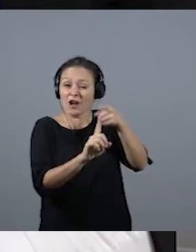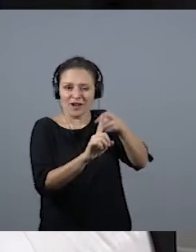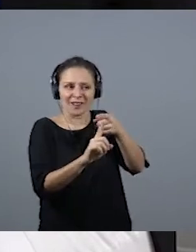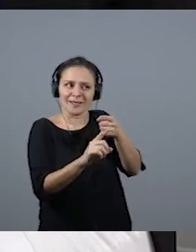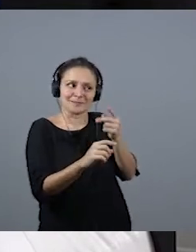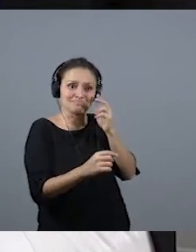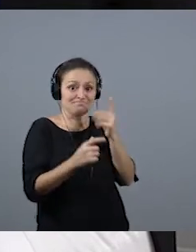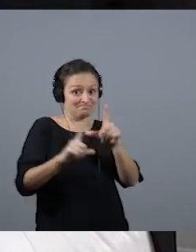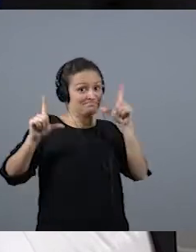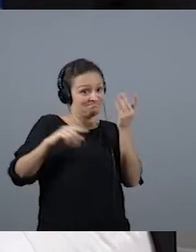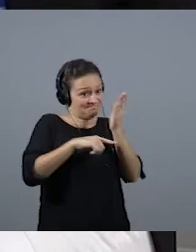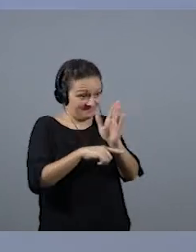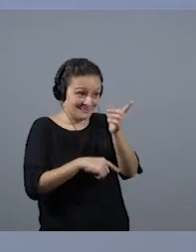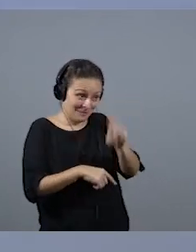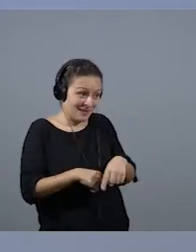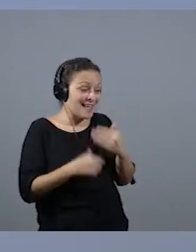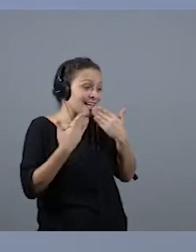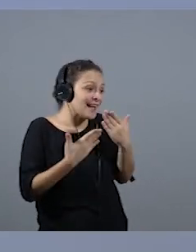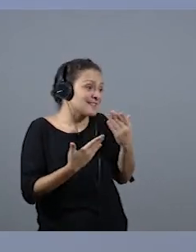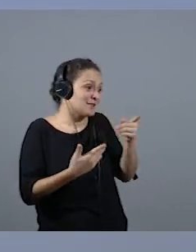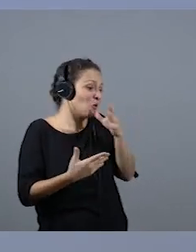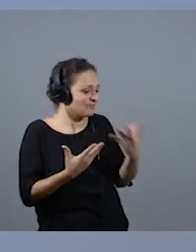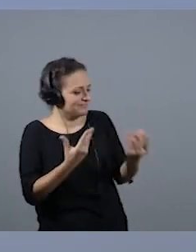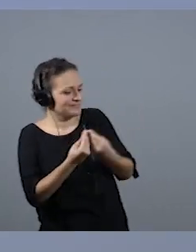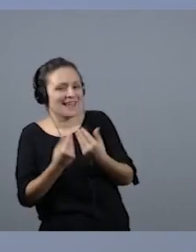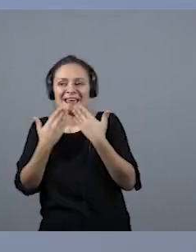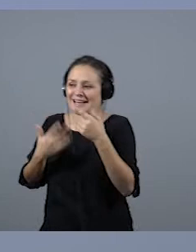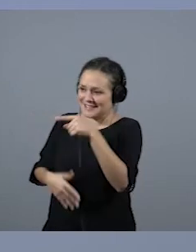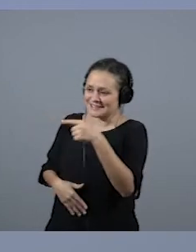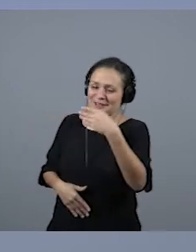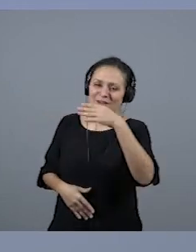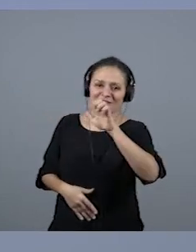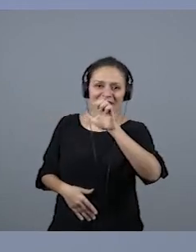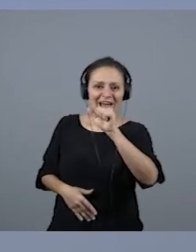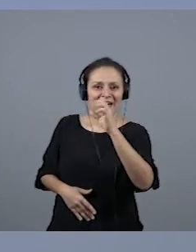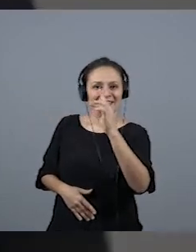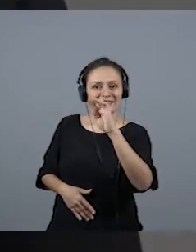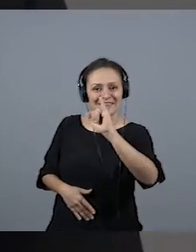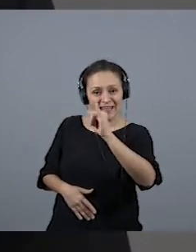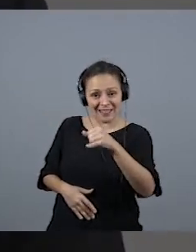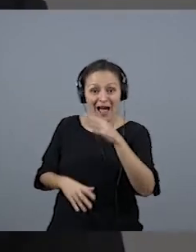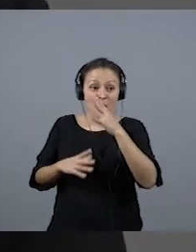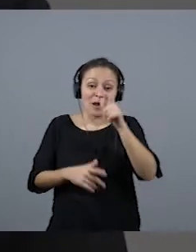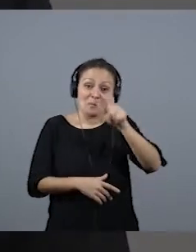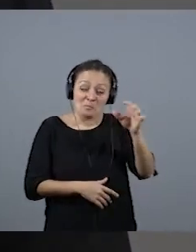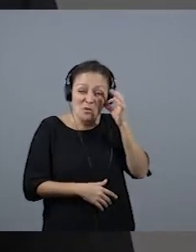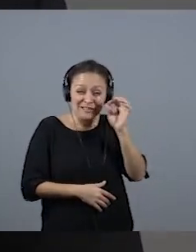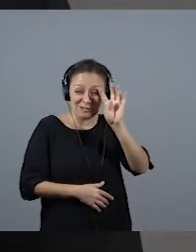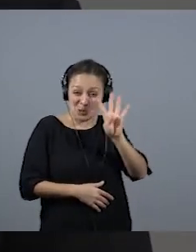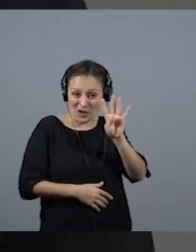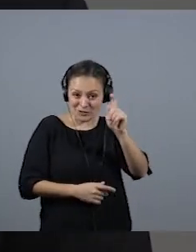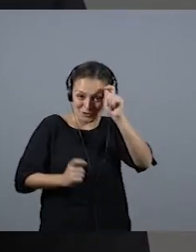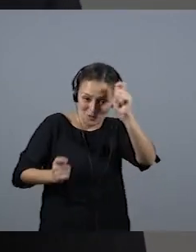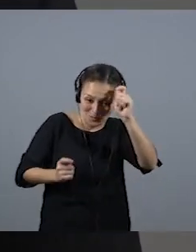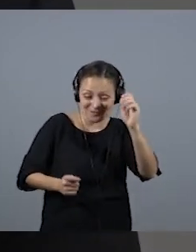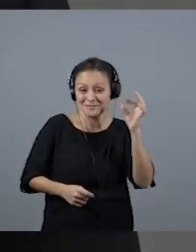muchas gracias por acompañarnos. A ti, muchísimas gracias, Beatriz. Y bueno, vamos a pasar ahora también a las homenajeadas, a esas cuatro personas. Ellas